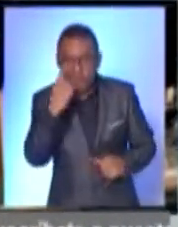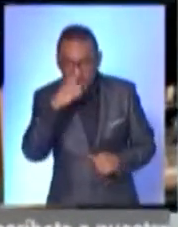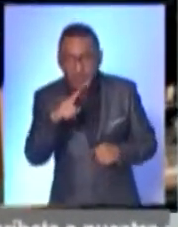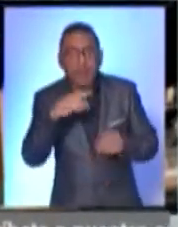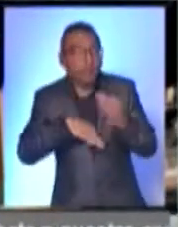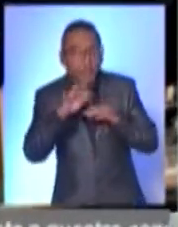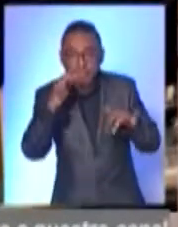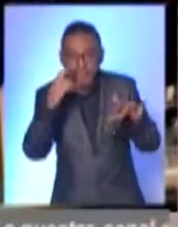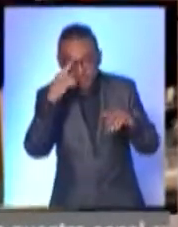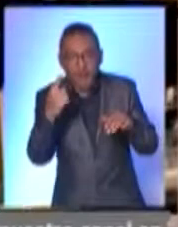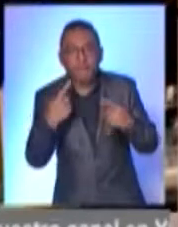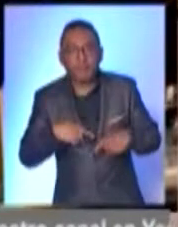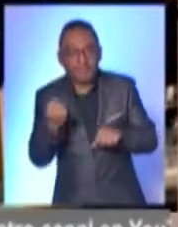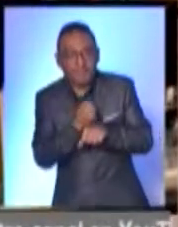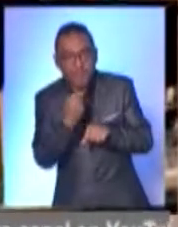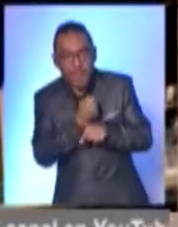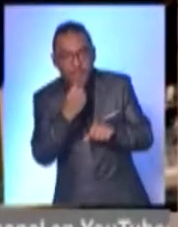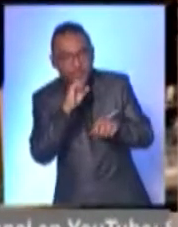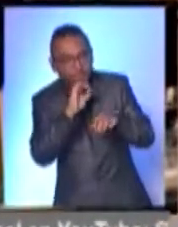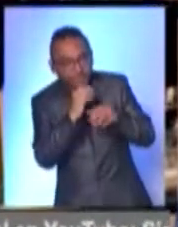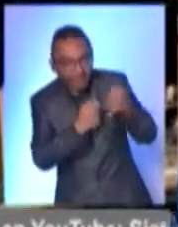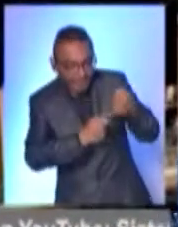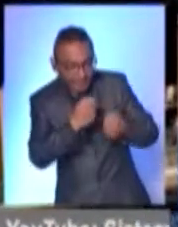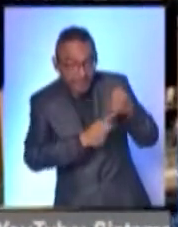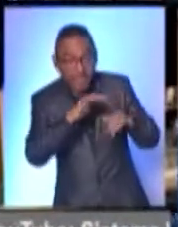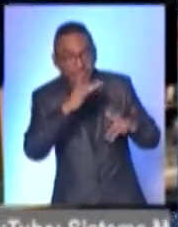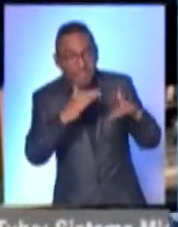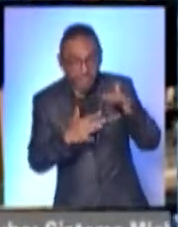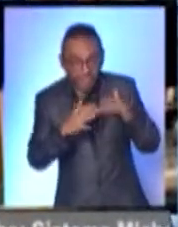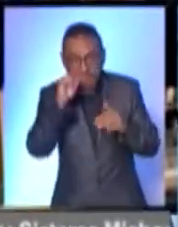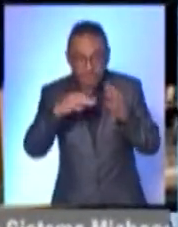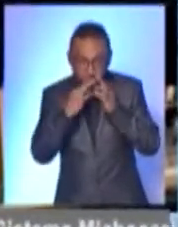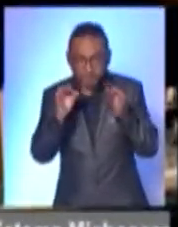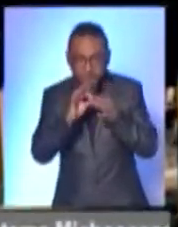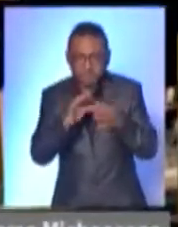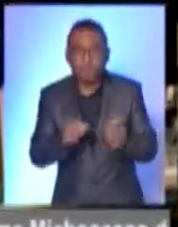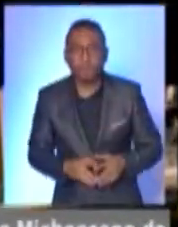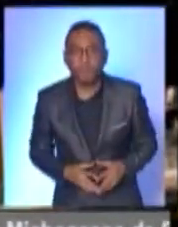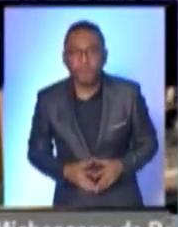la población. Para SM Noticias, Juan Carlos Contreras, Francisco Aguirre y Leticia Ruano.